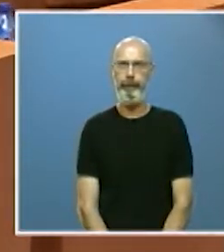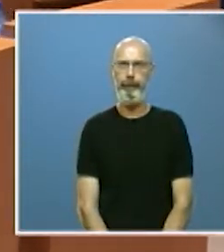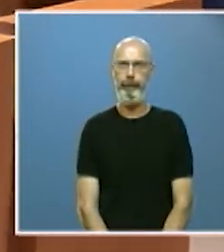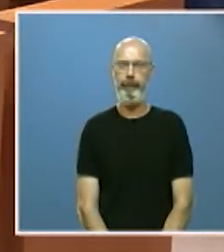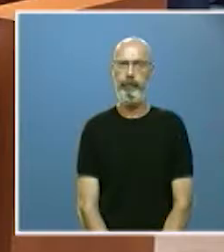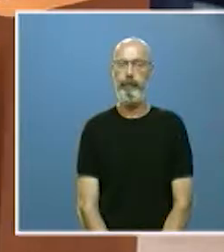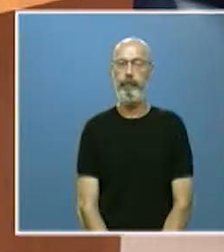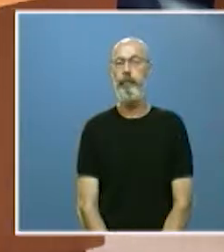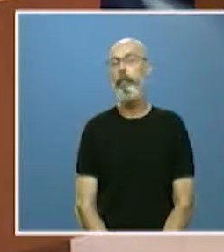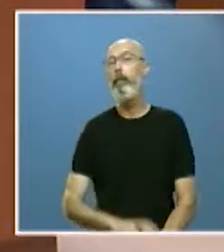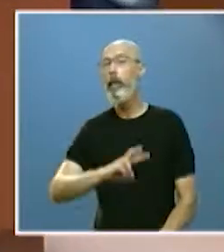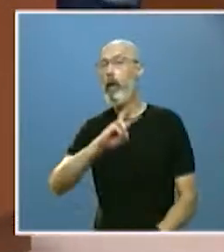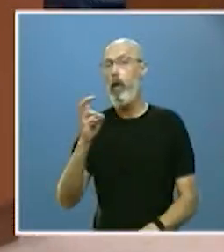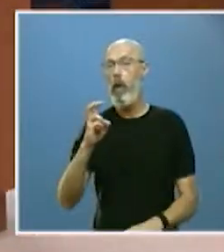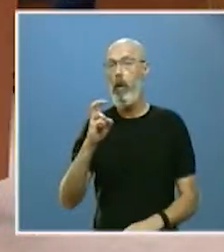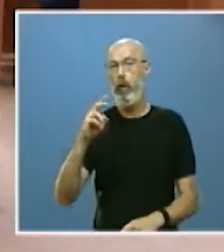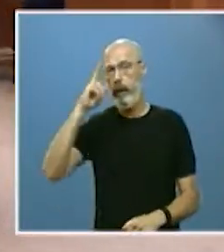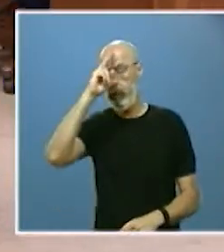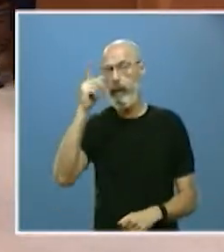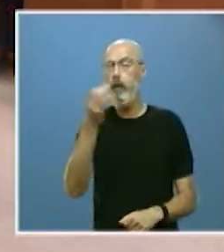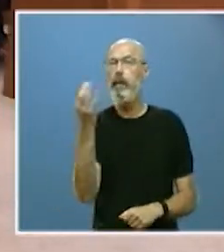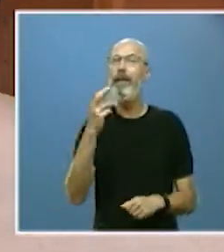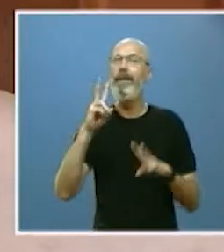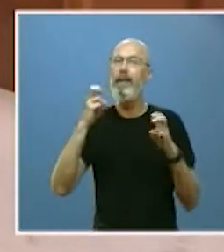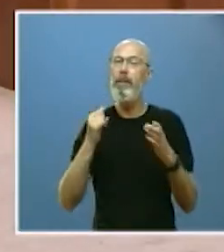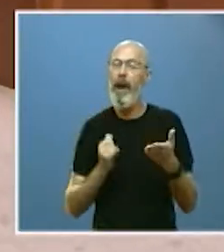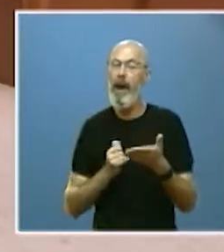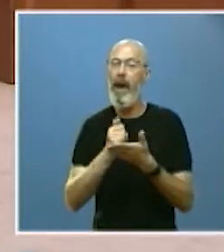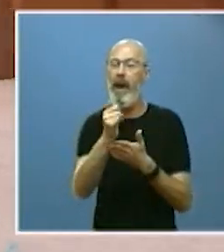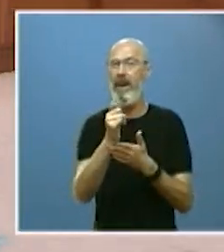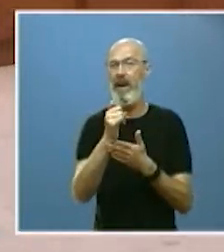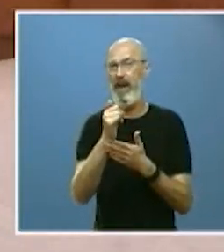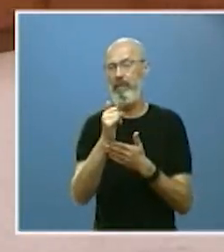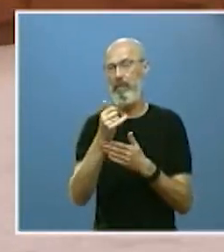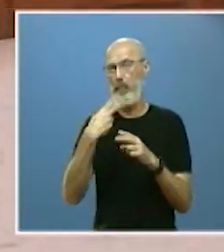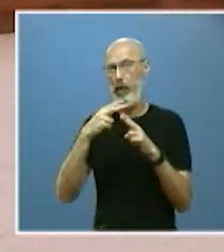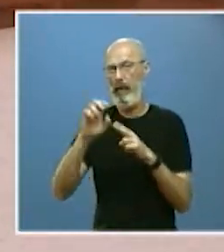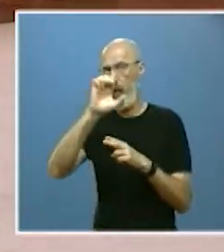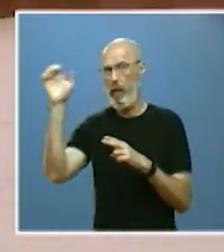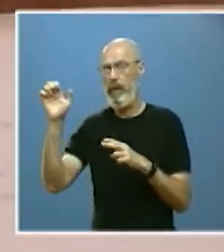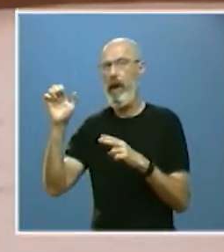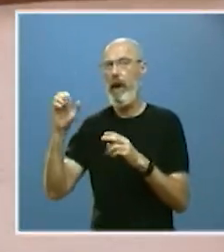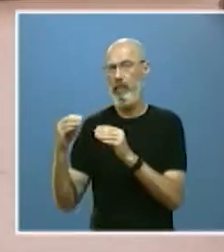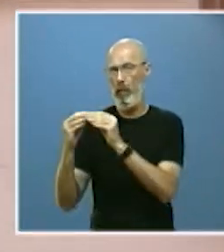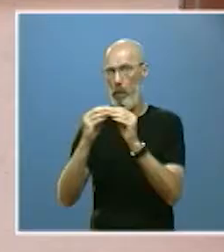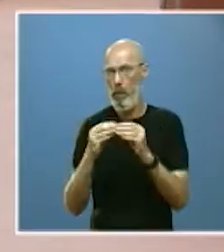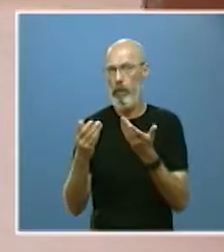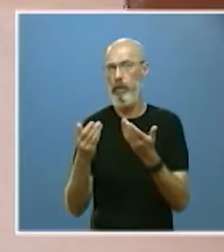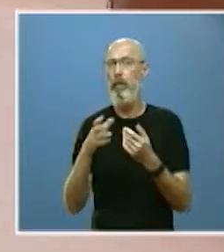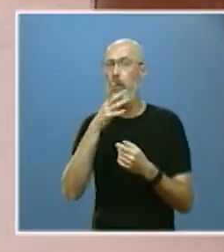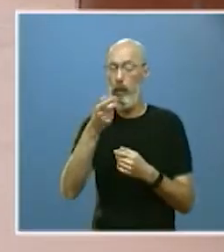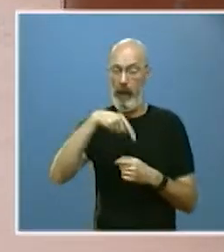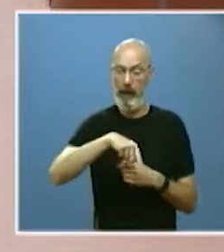La otra gran preocupación es el futuro de la política agraria común Máxime, señorías, en una comunidad que es la segunda